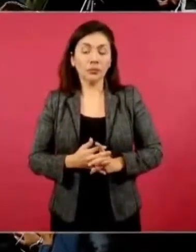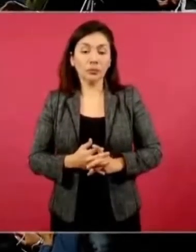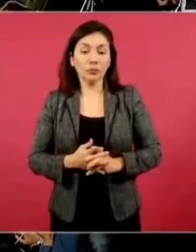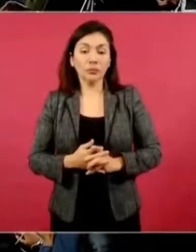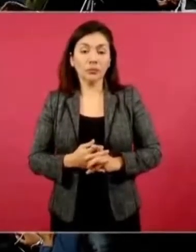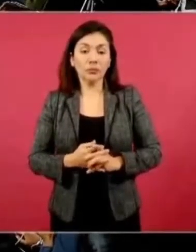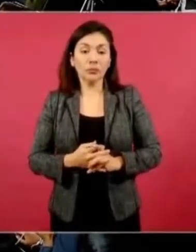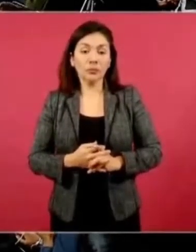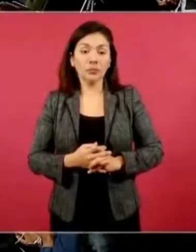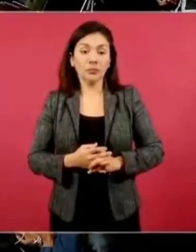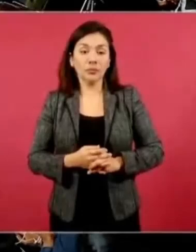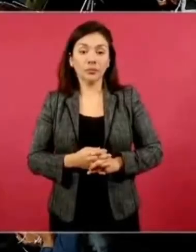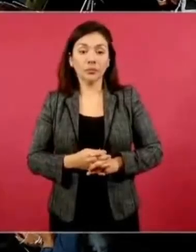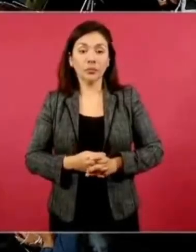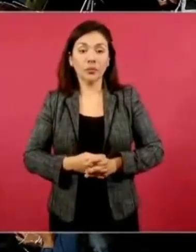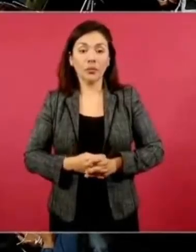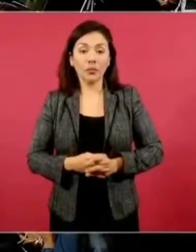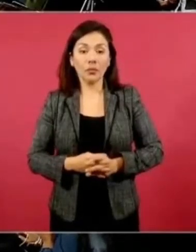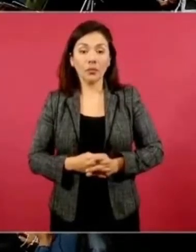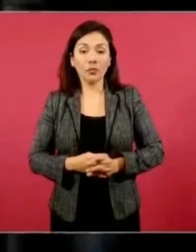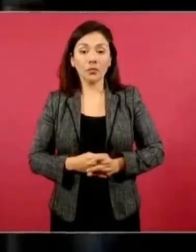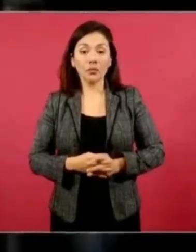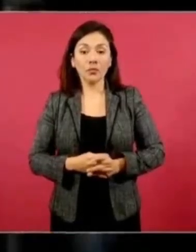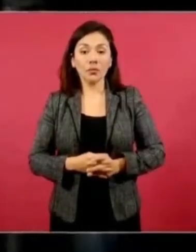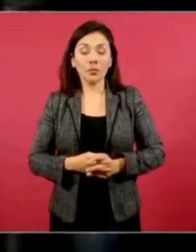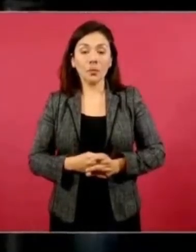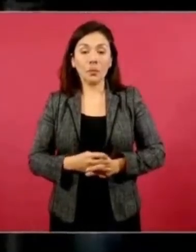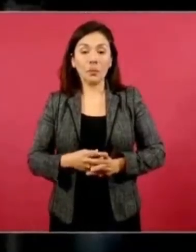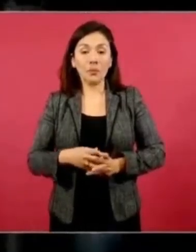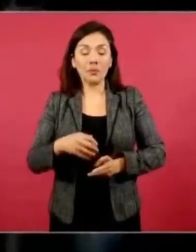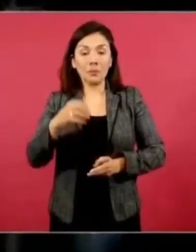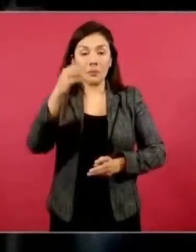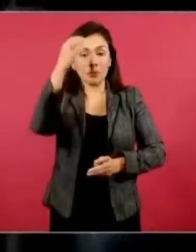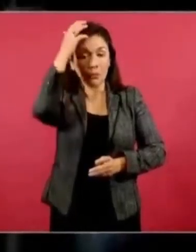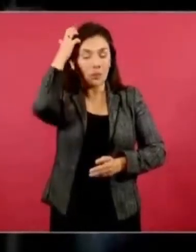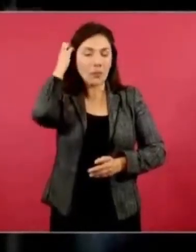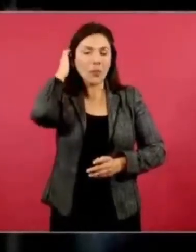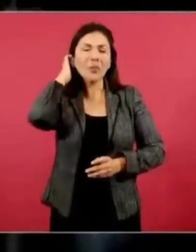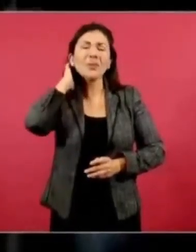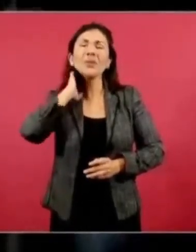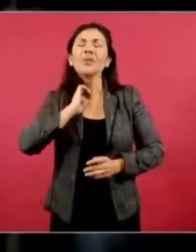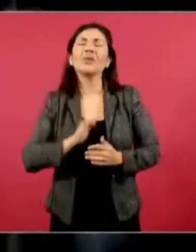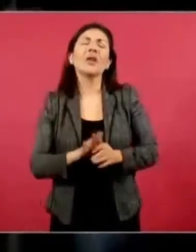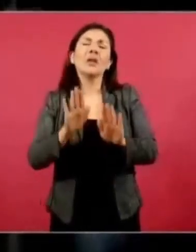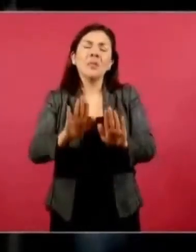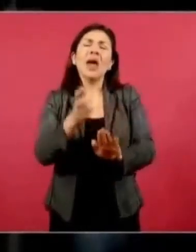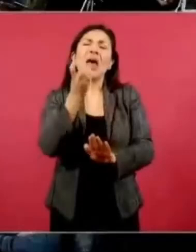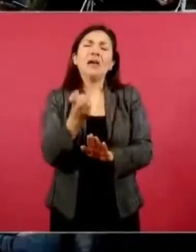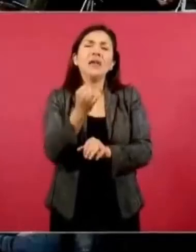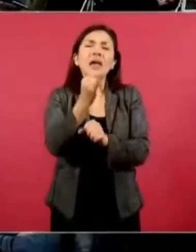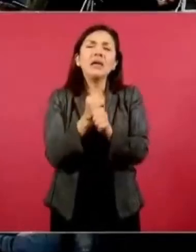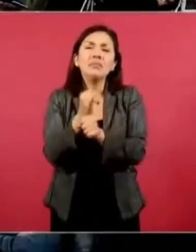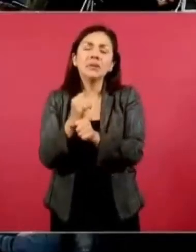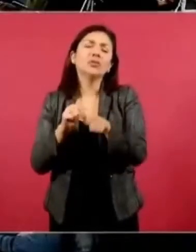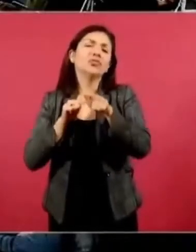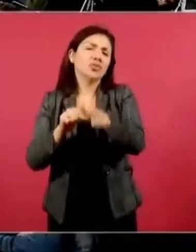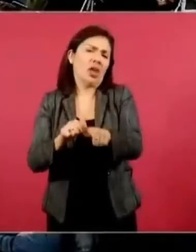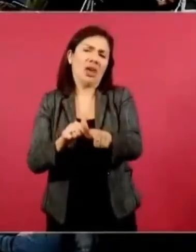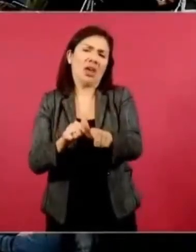ubicar al grupo criminal que los tenía retenidos? O sea, como para dar con el sitio. Pues es una investigación que continúa.